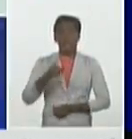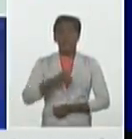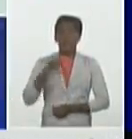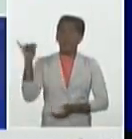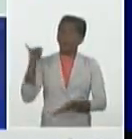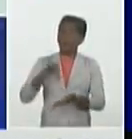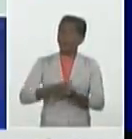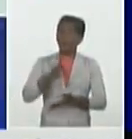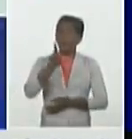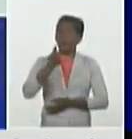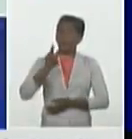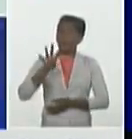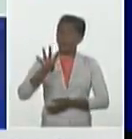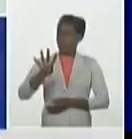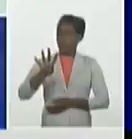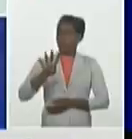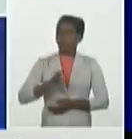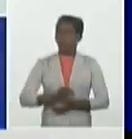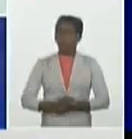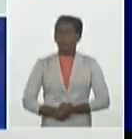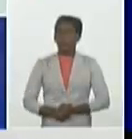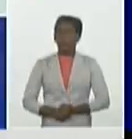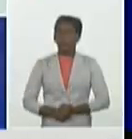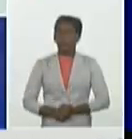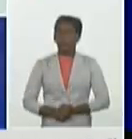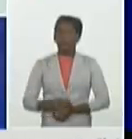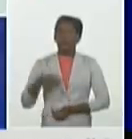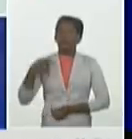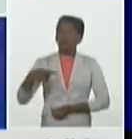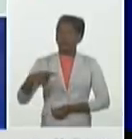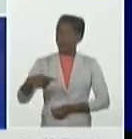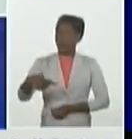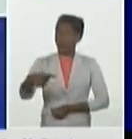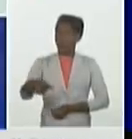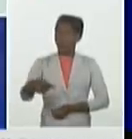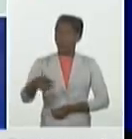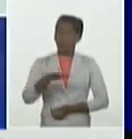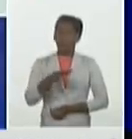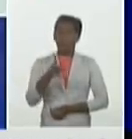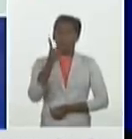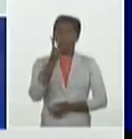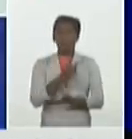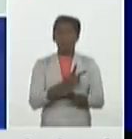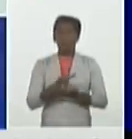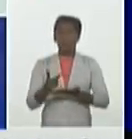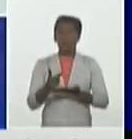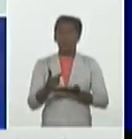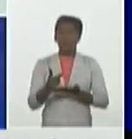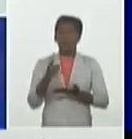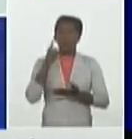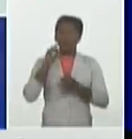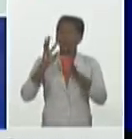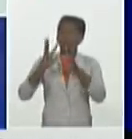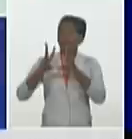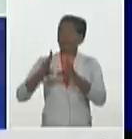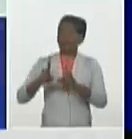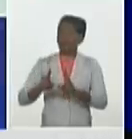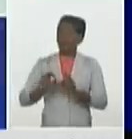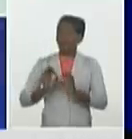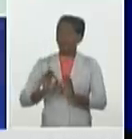ratificar que todos los días en los últimos 15 días las cifras de casos